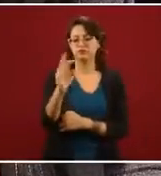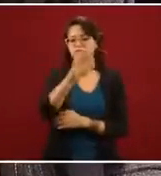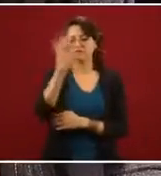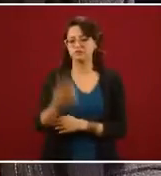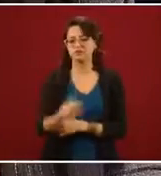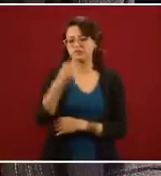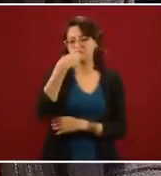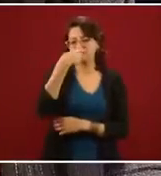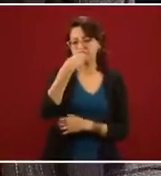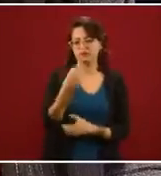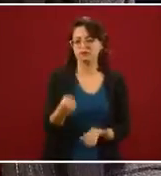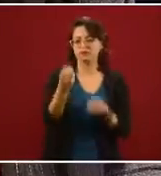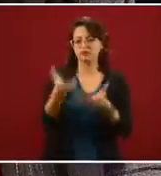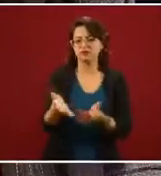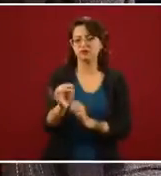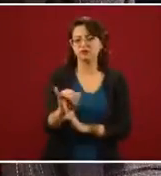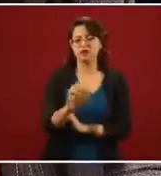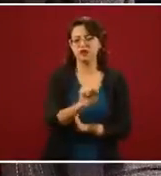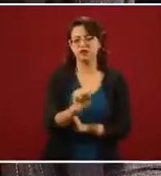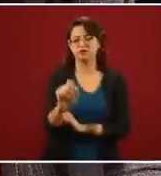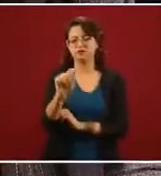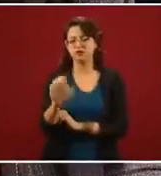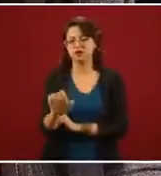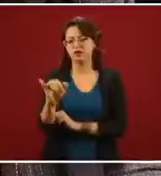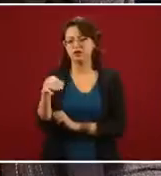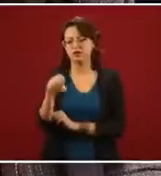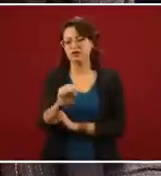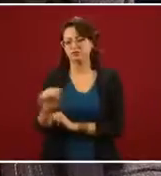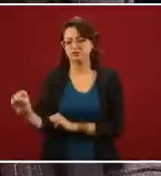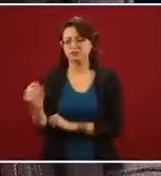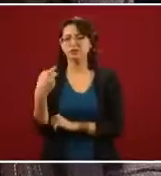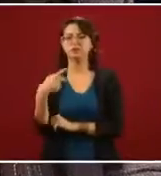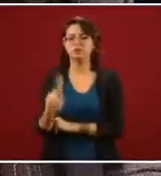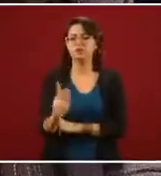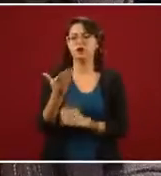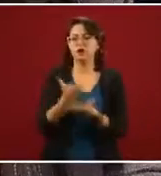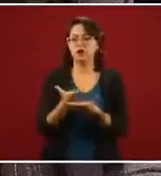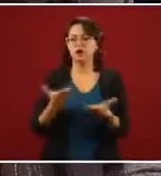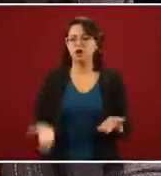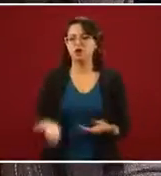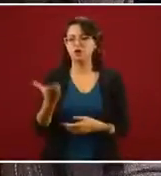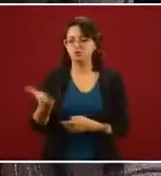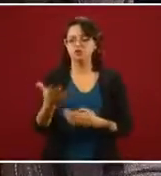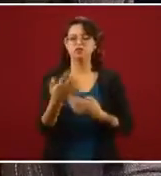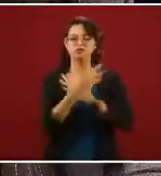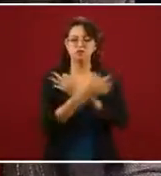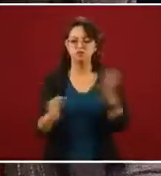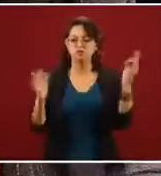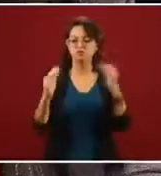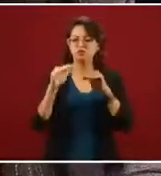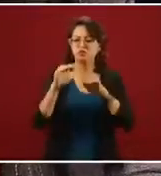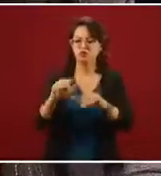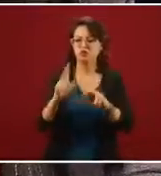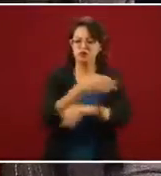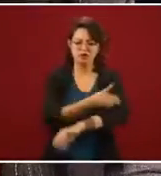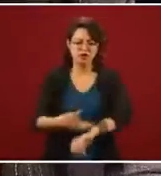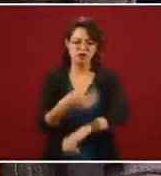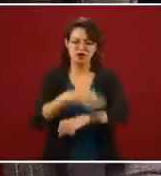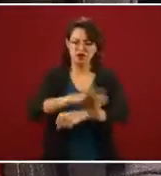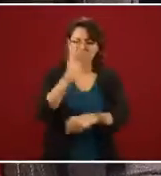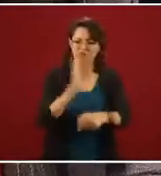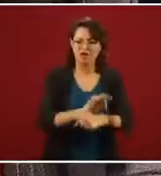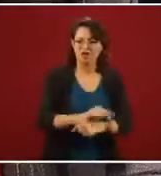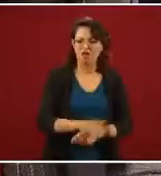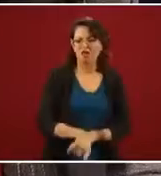de sus compras al Issste y el IMSS. Pero esta mañana, señor presidente, su pronunciamiento respecto al nepotismo usted se pronunció en